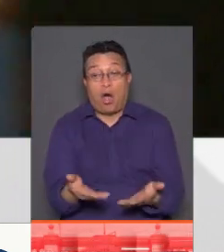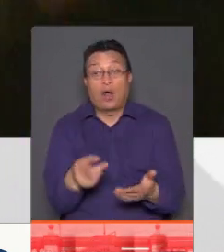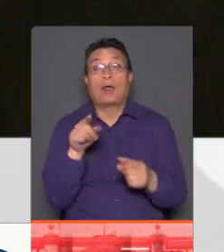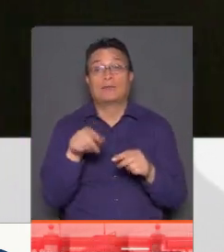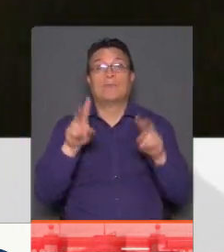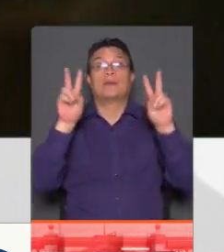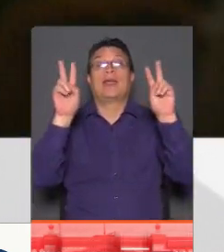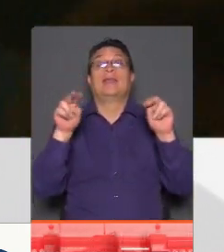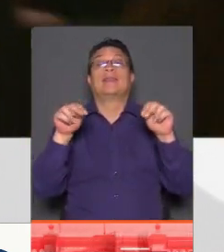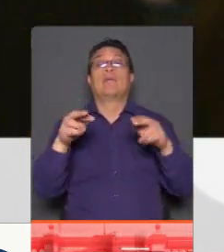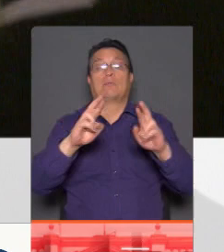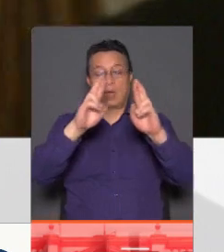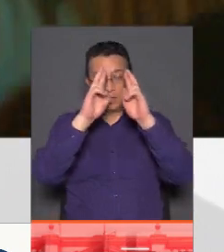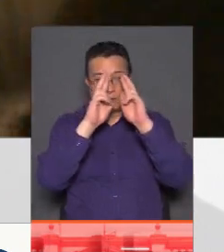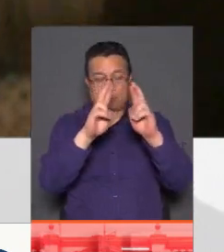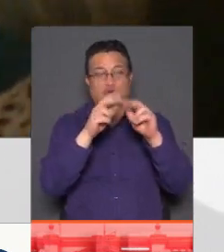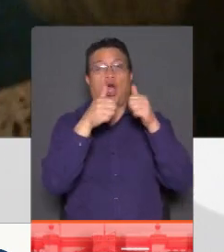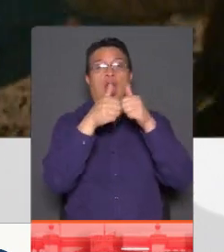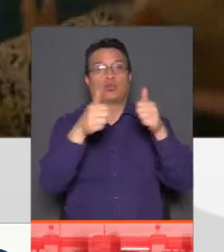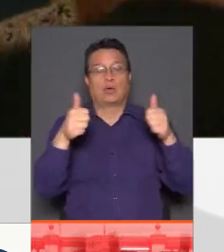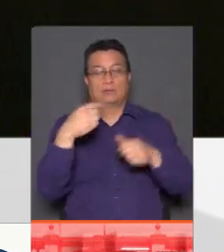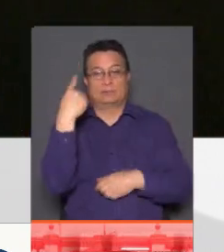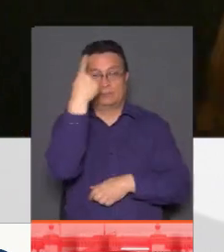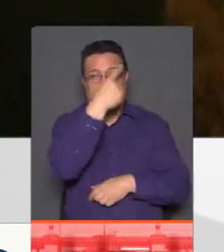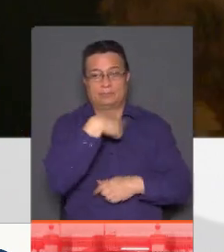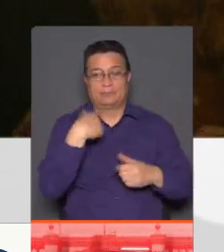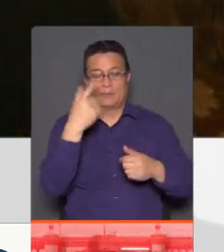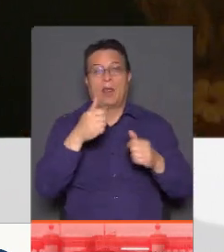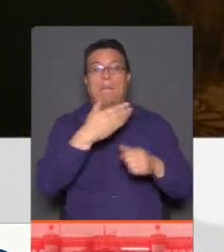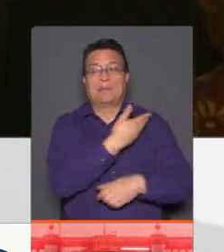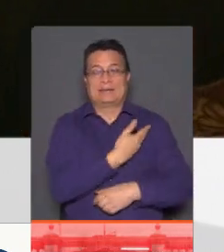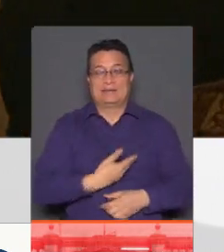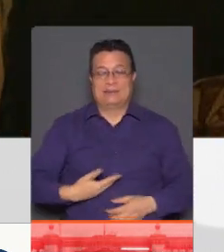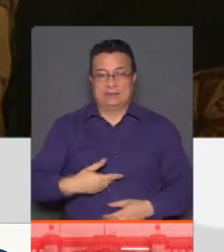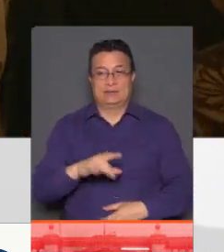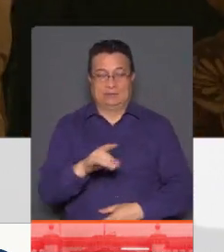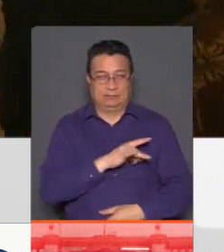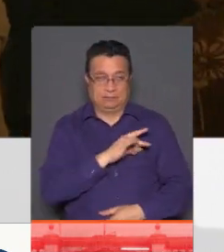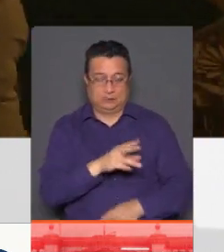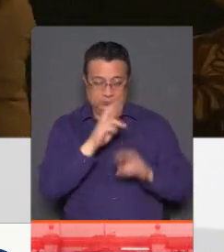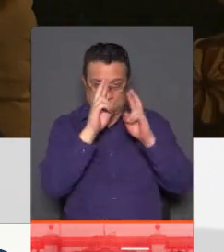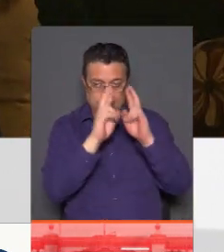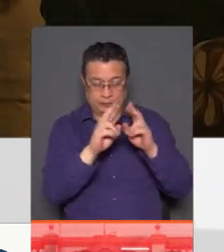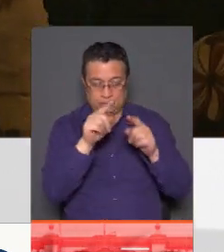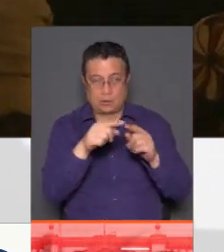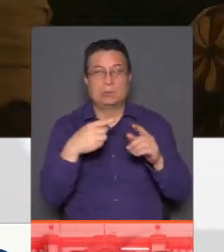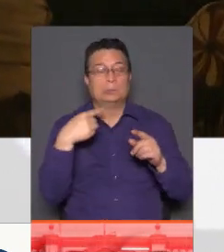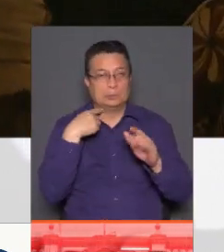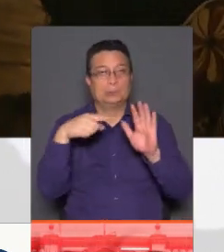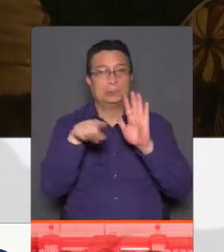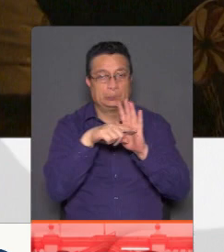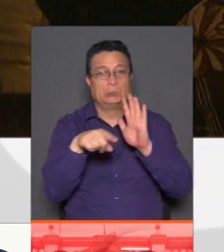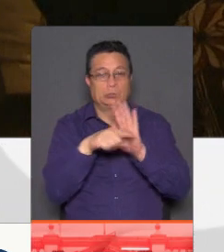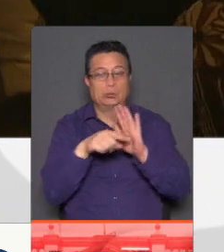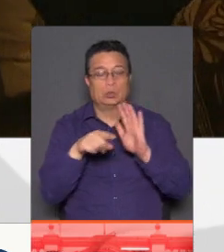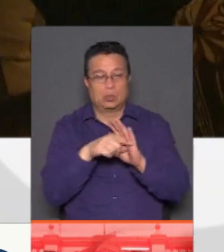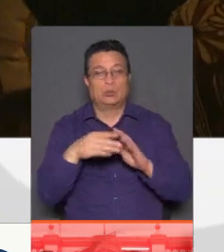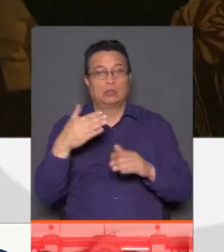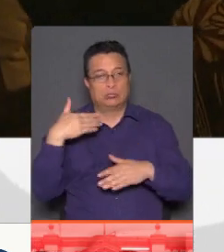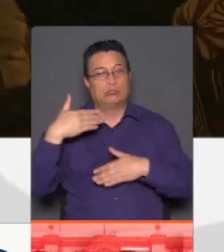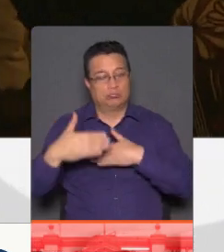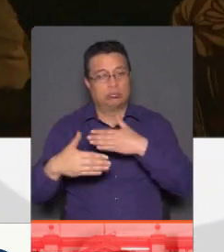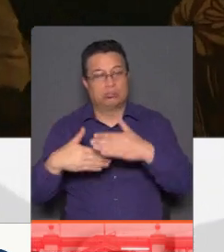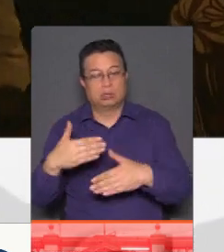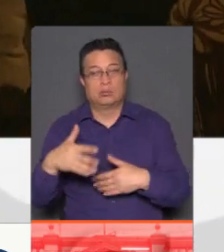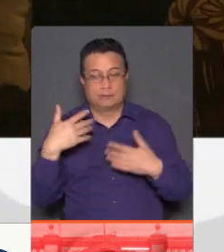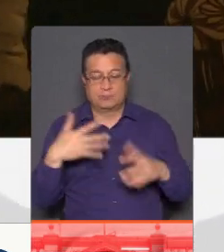de respeto a la autoridad, respeto a la figura del Presidente de la República, que se ha ido también socavando, diría yo, en las últimas administraciones. Sí, desde